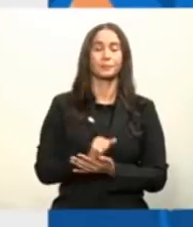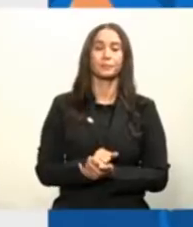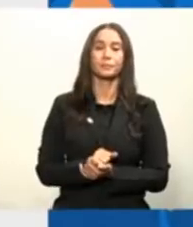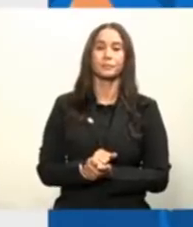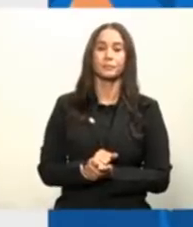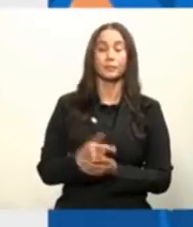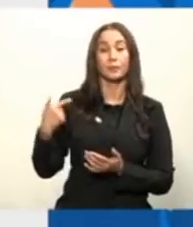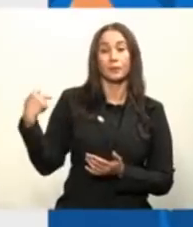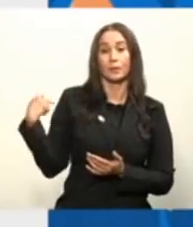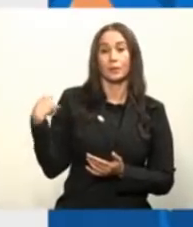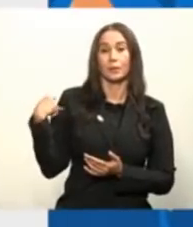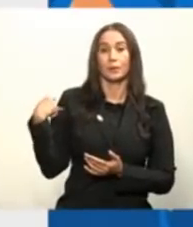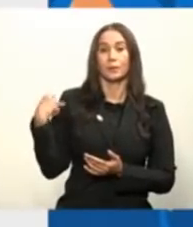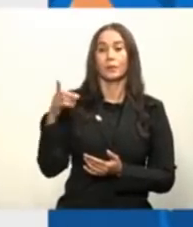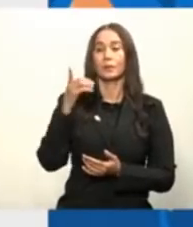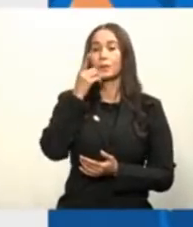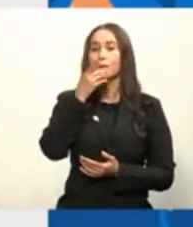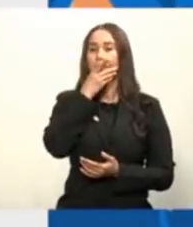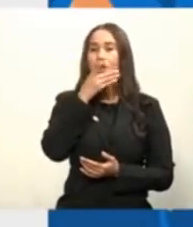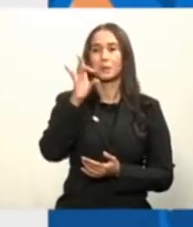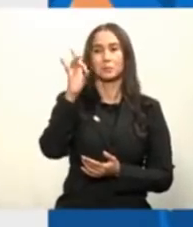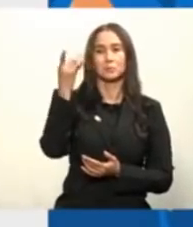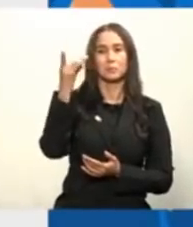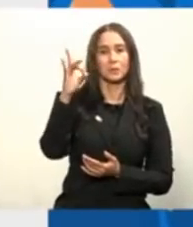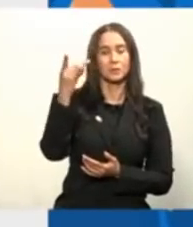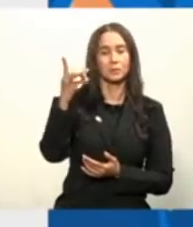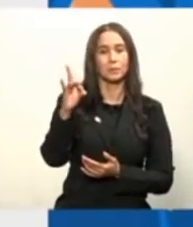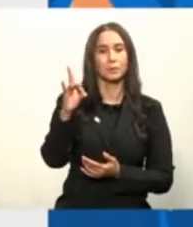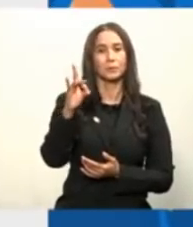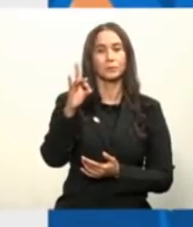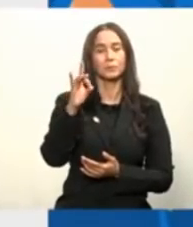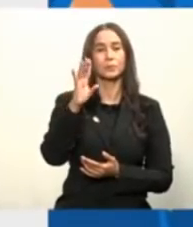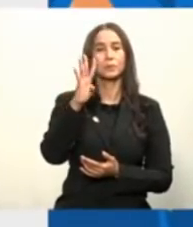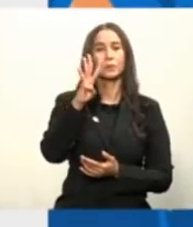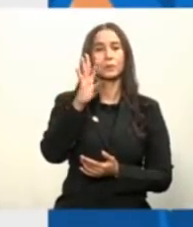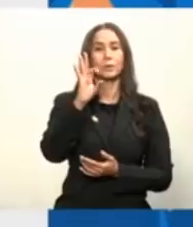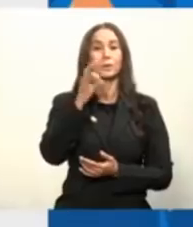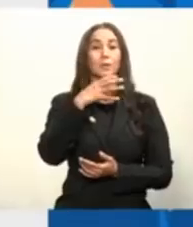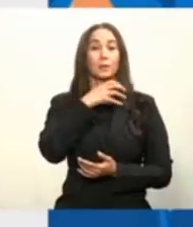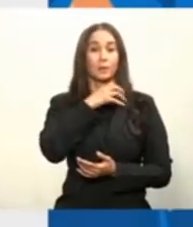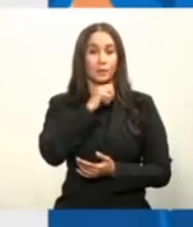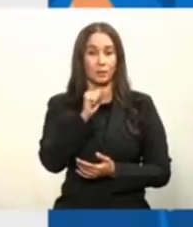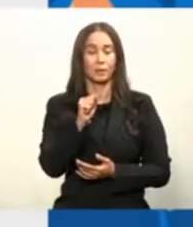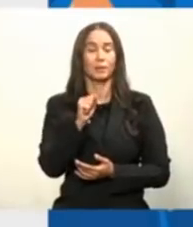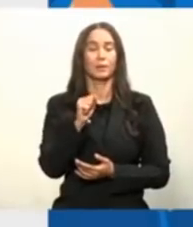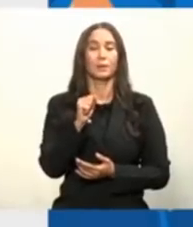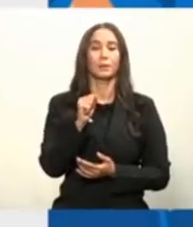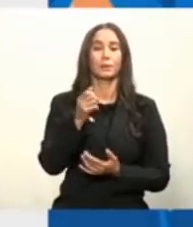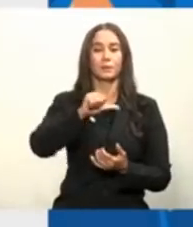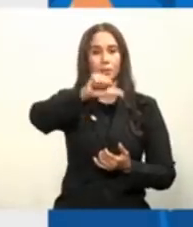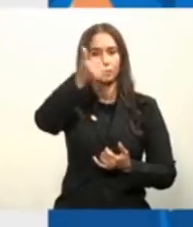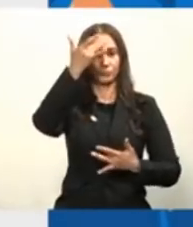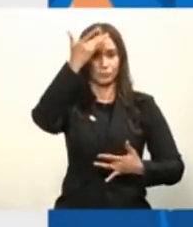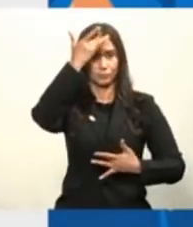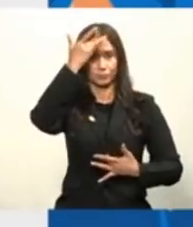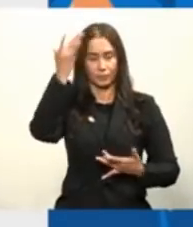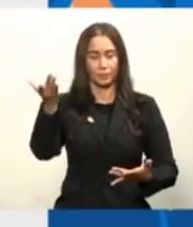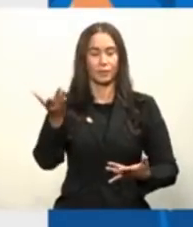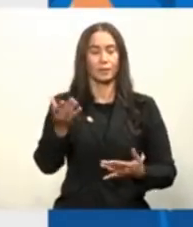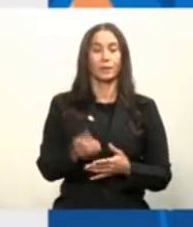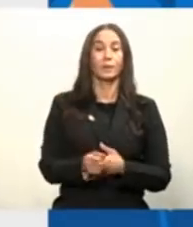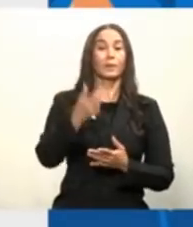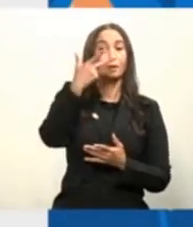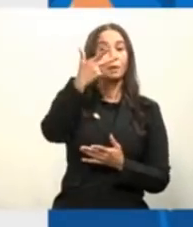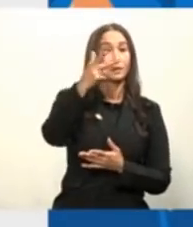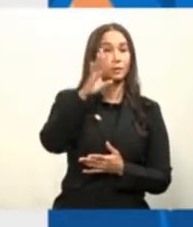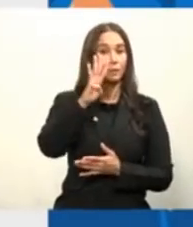vacunar a la población entre 18 y 49 años con comorbilidades. Y en la fase 3B,